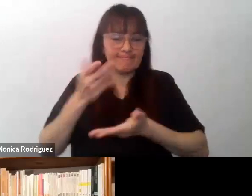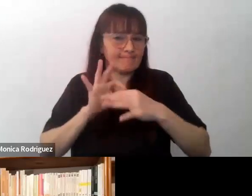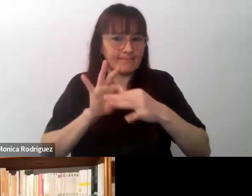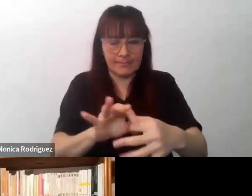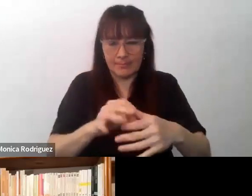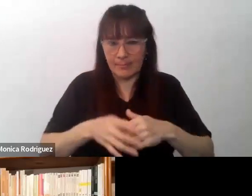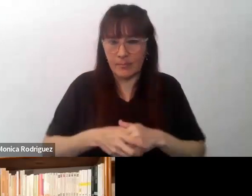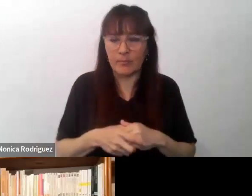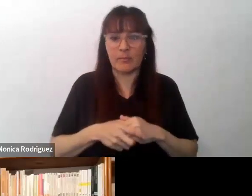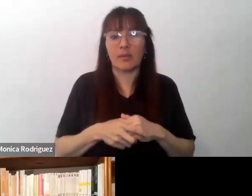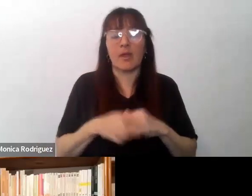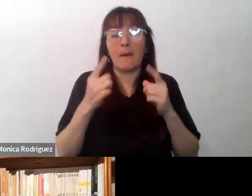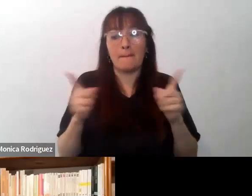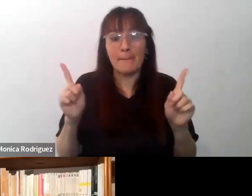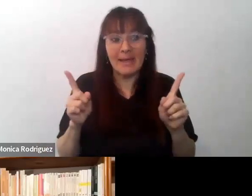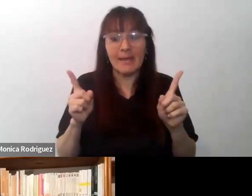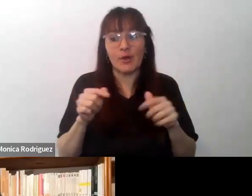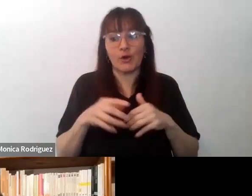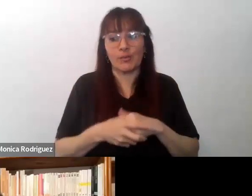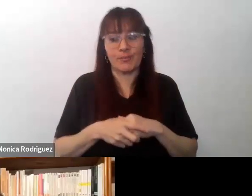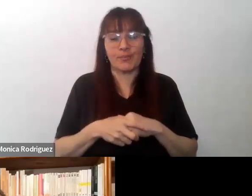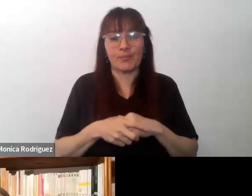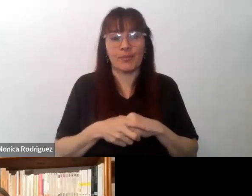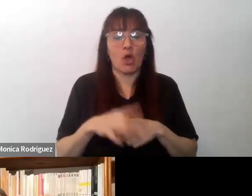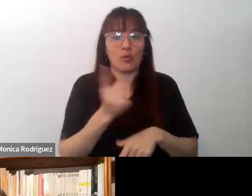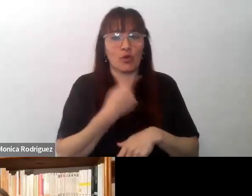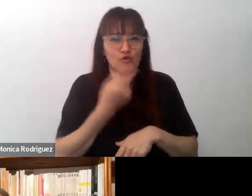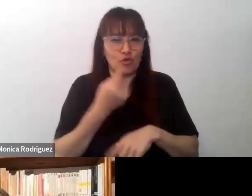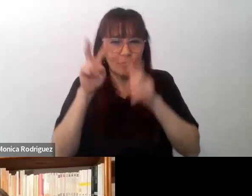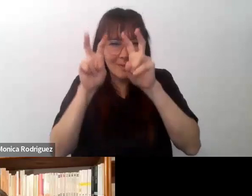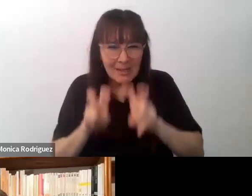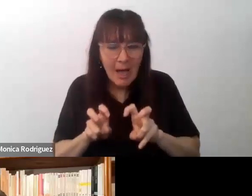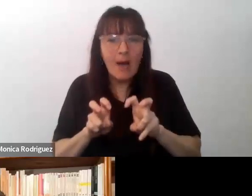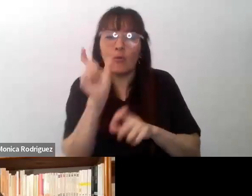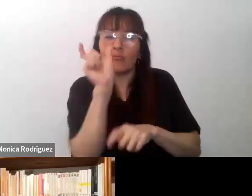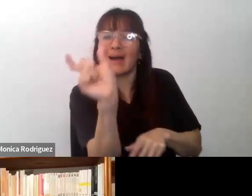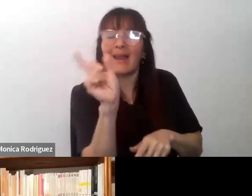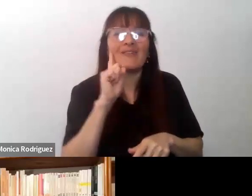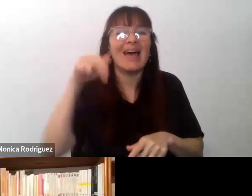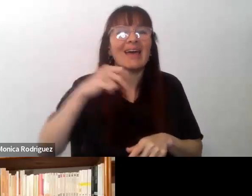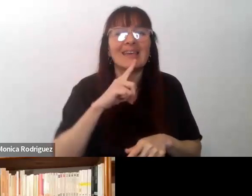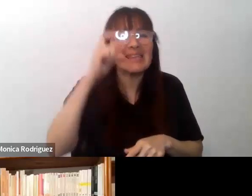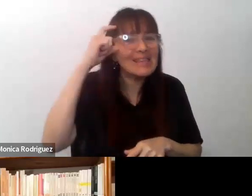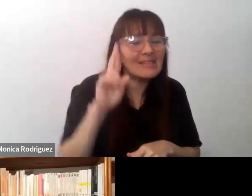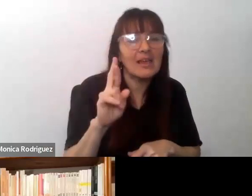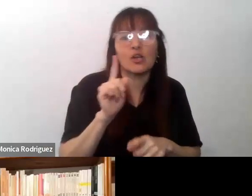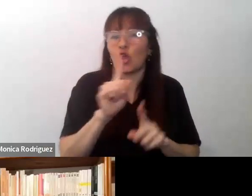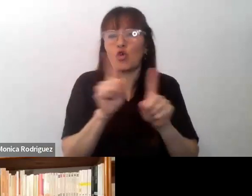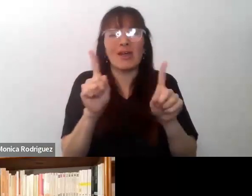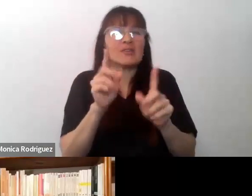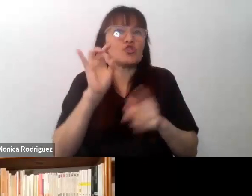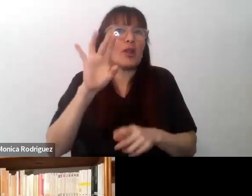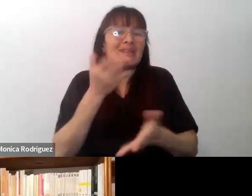Pero cuando analizamos el prefijo inter, no se trata de una simple interacción,